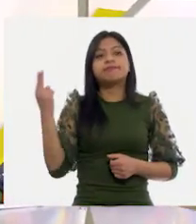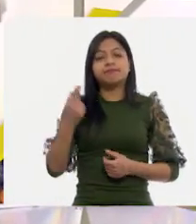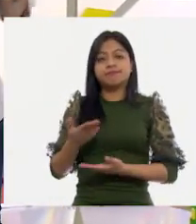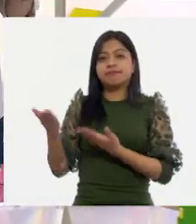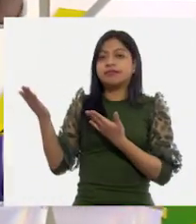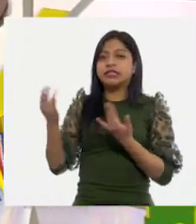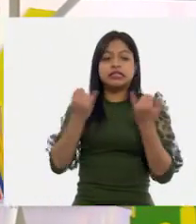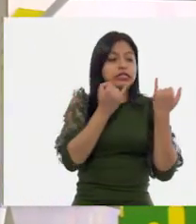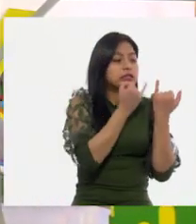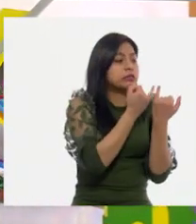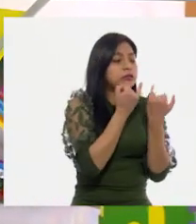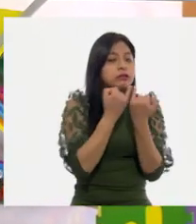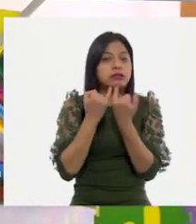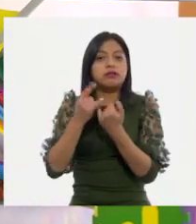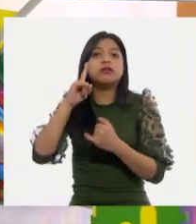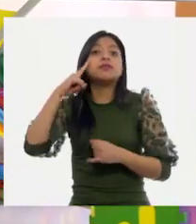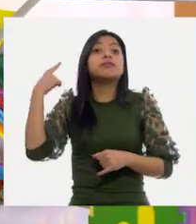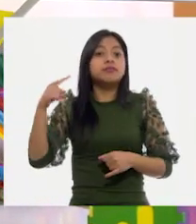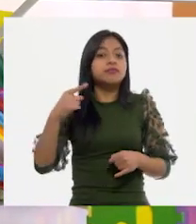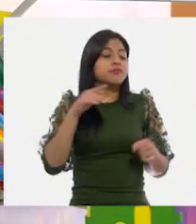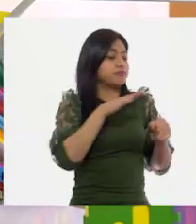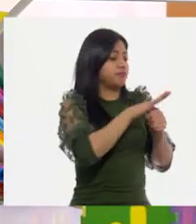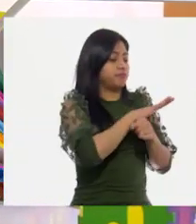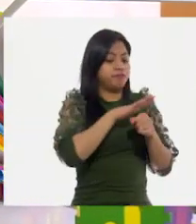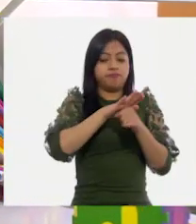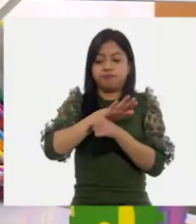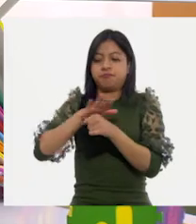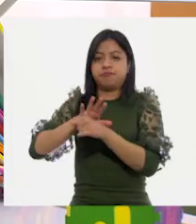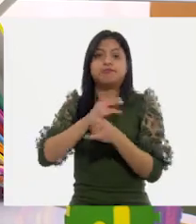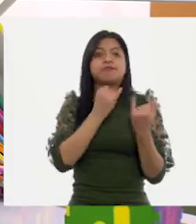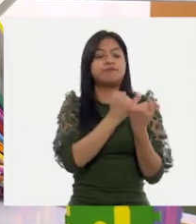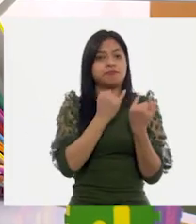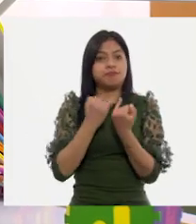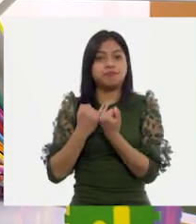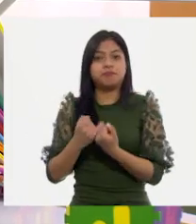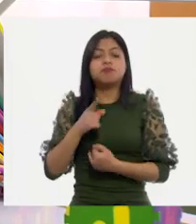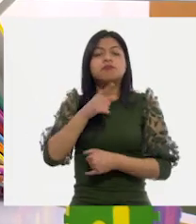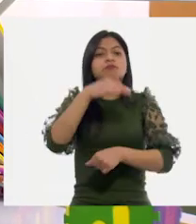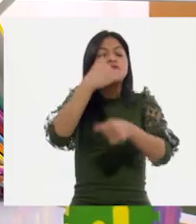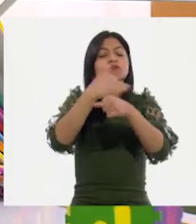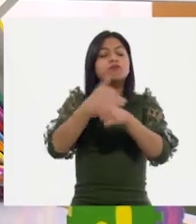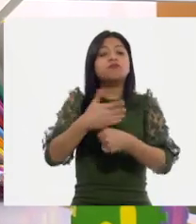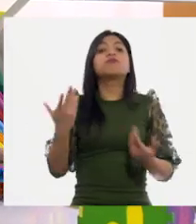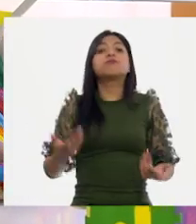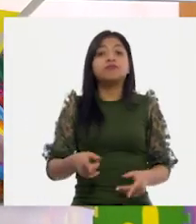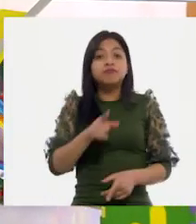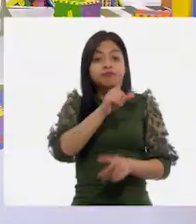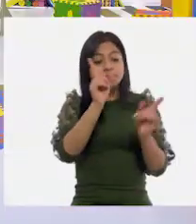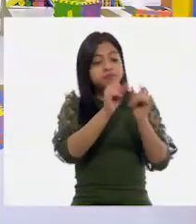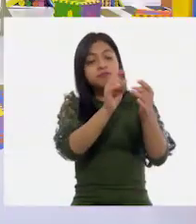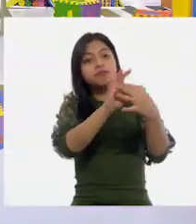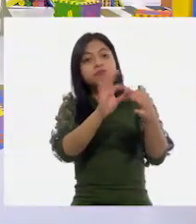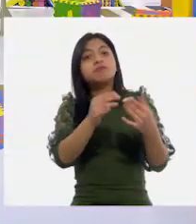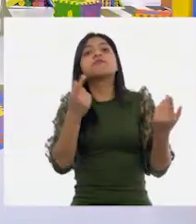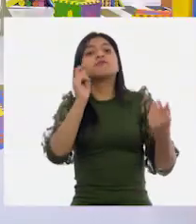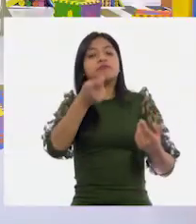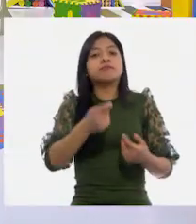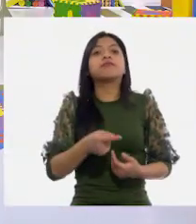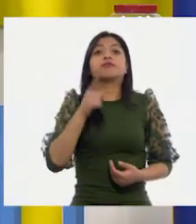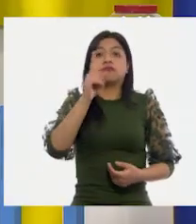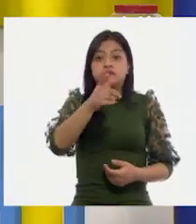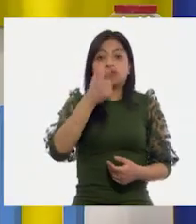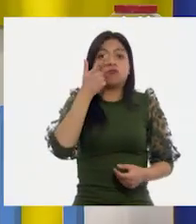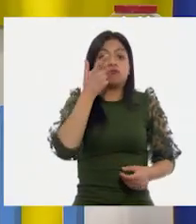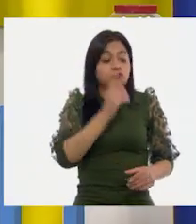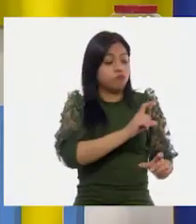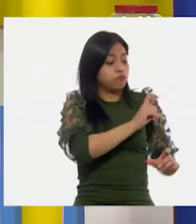esta misma cuchara o unidad de medida. Entonces, ¿a qué conclusión llegamos, Ale? Que para tener la